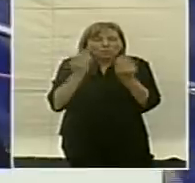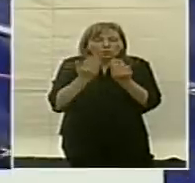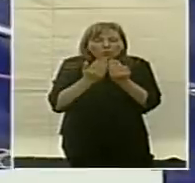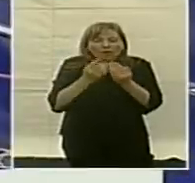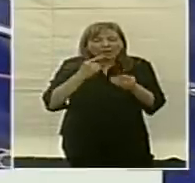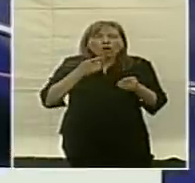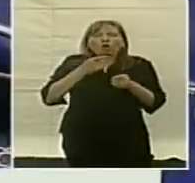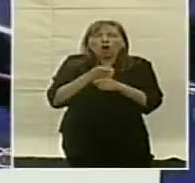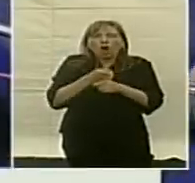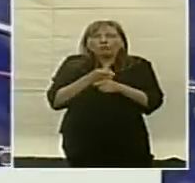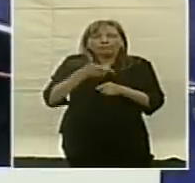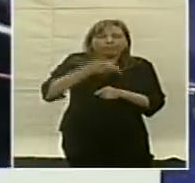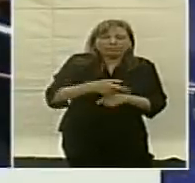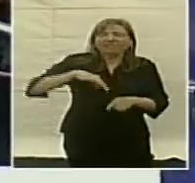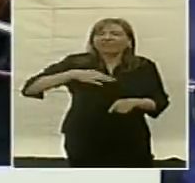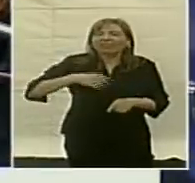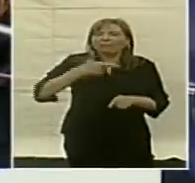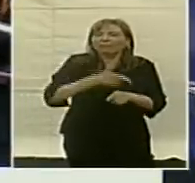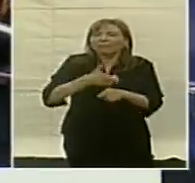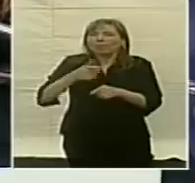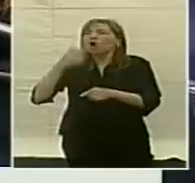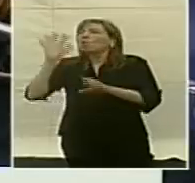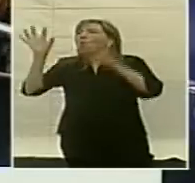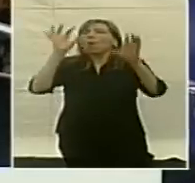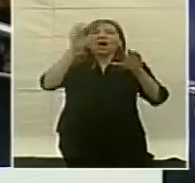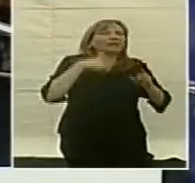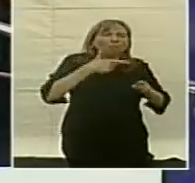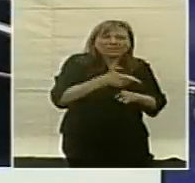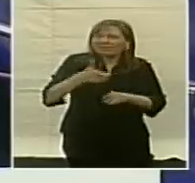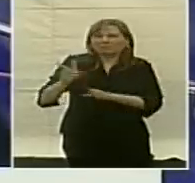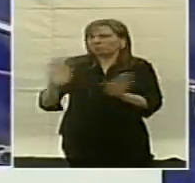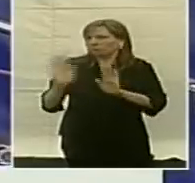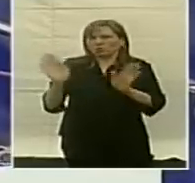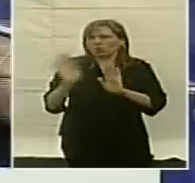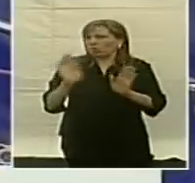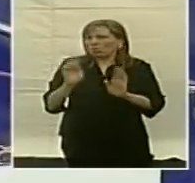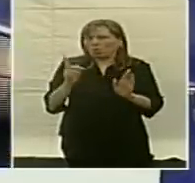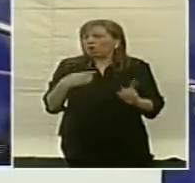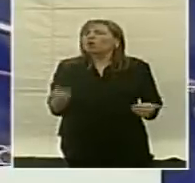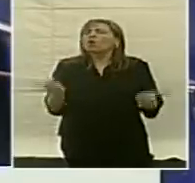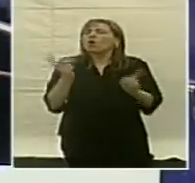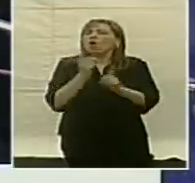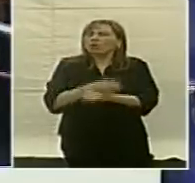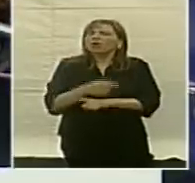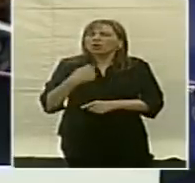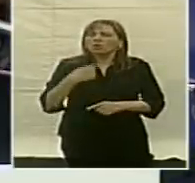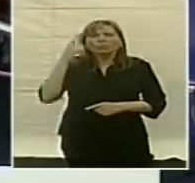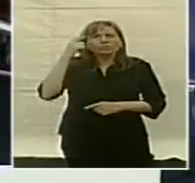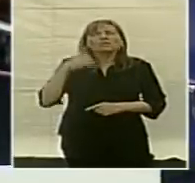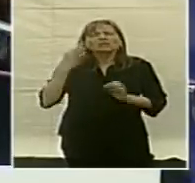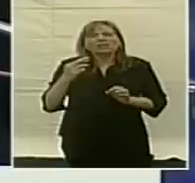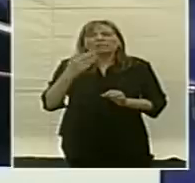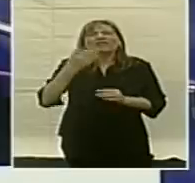para destruir la vida de otros seres en otros lugares del planeta. Al contrario, siempre lo hemos empleado con fines